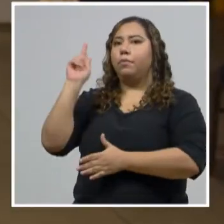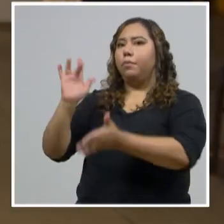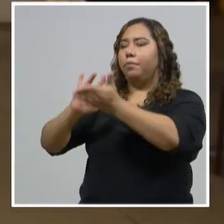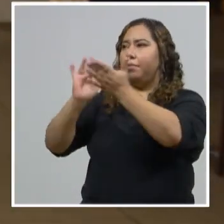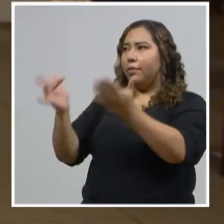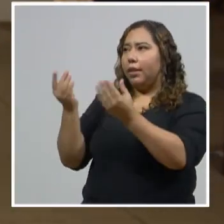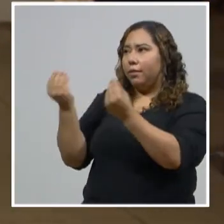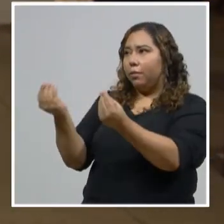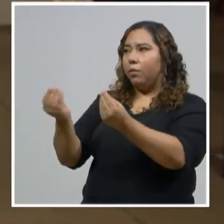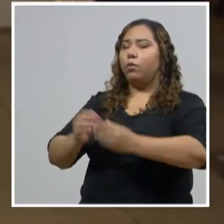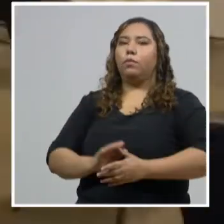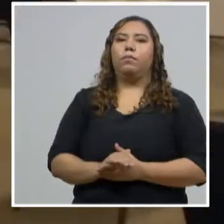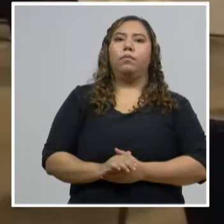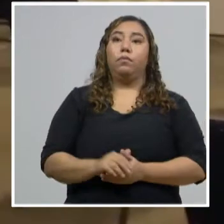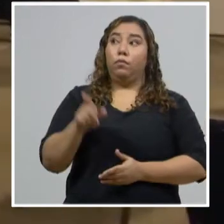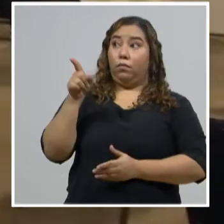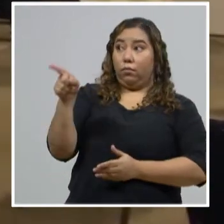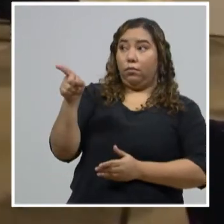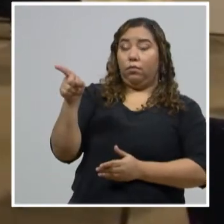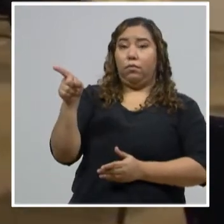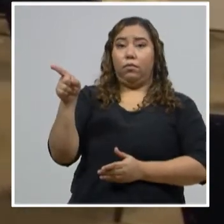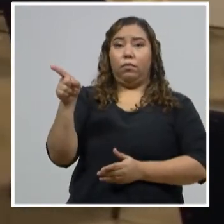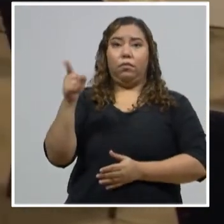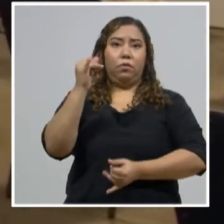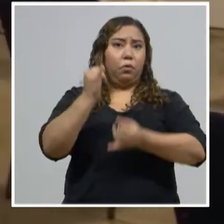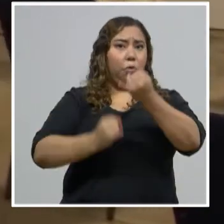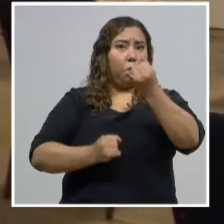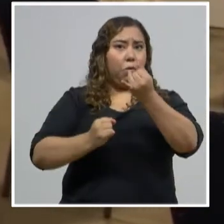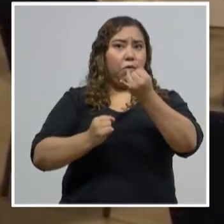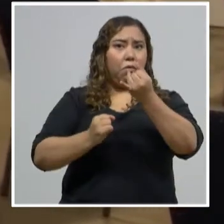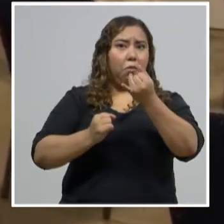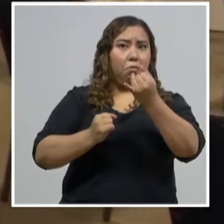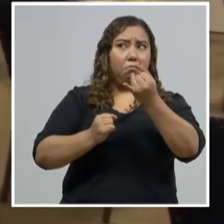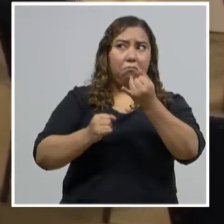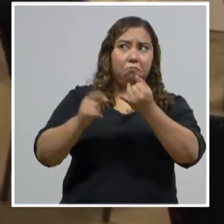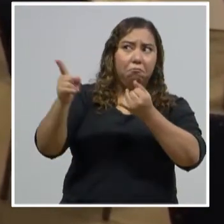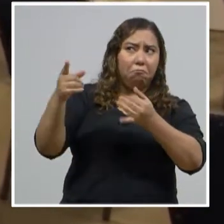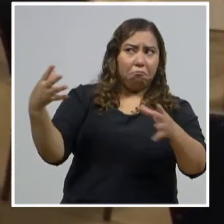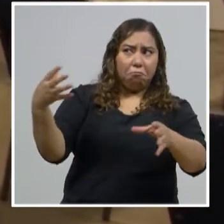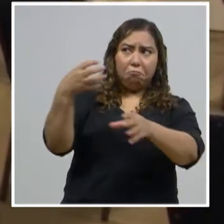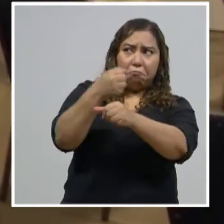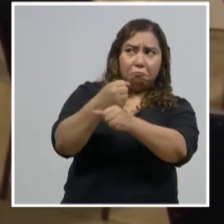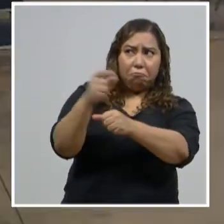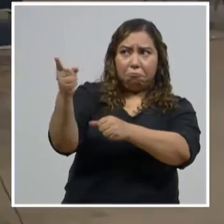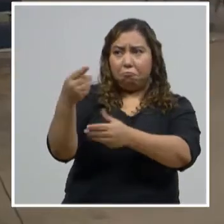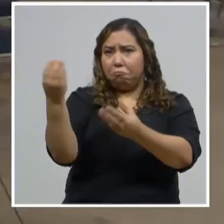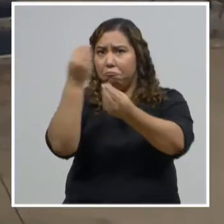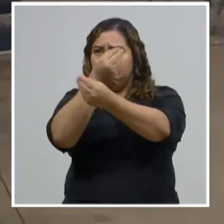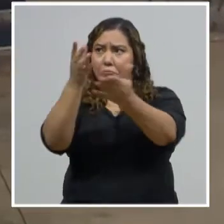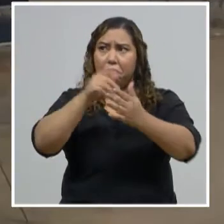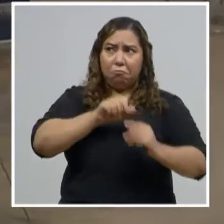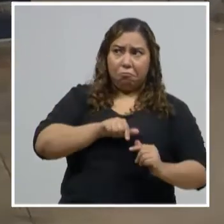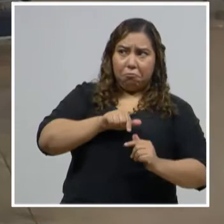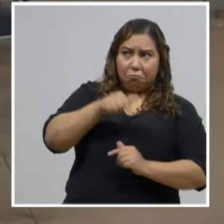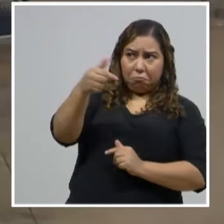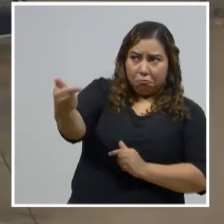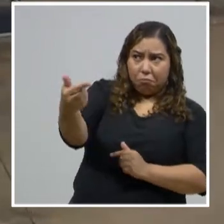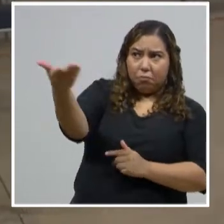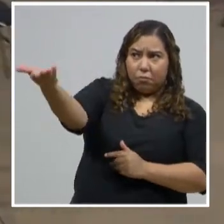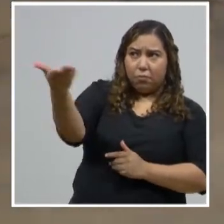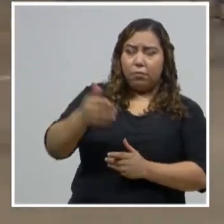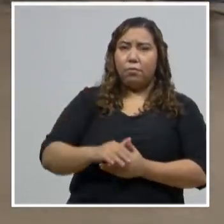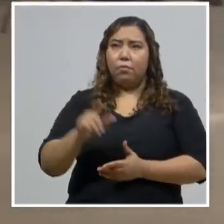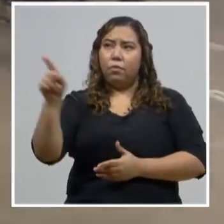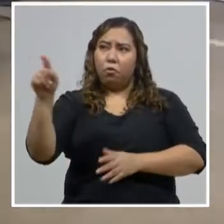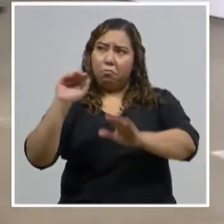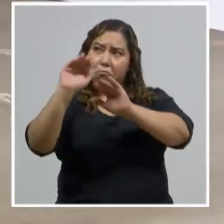quisiera darle a usted el último espacio para que también se pueda dirigir a la nación. Y ese llamado a los demás